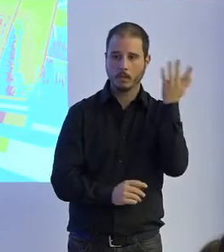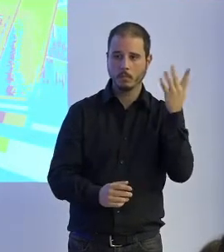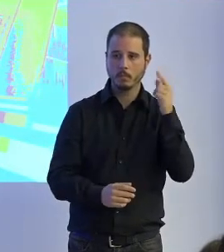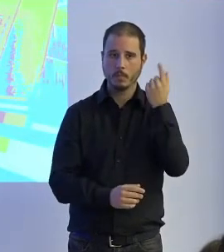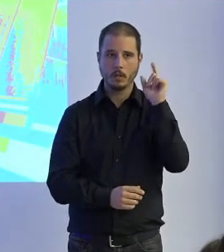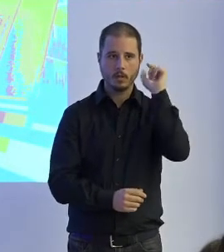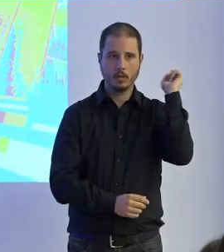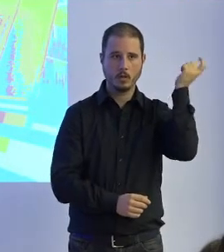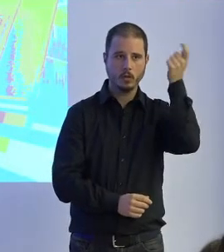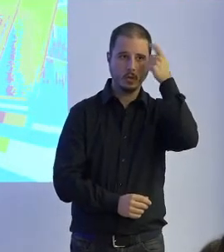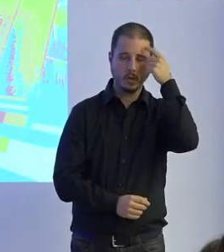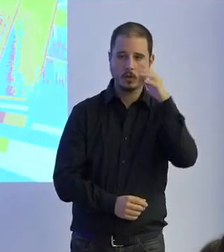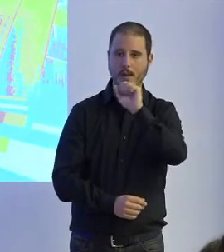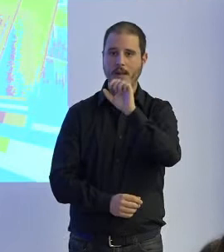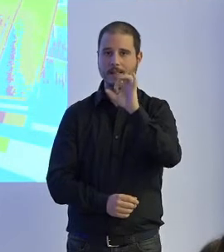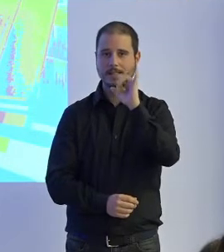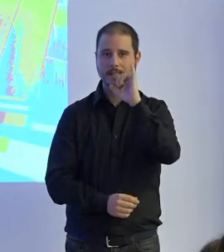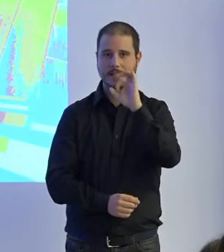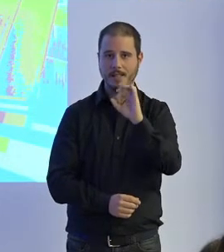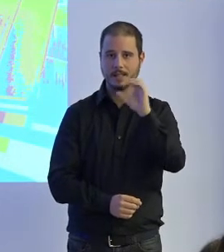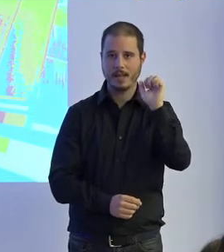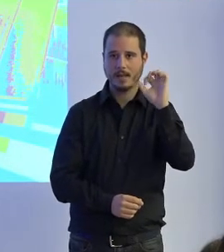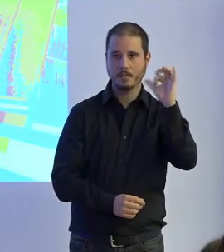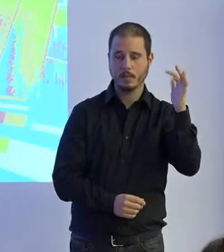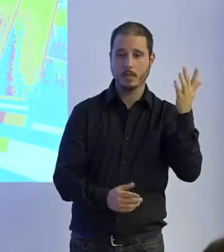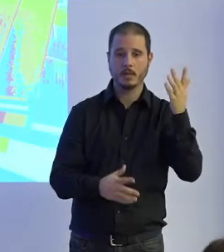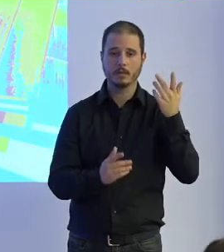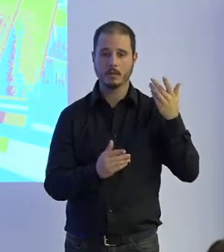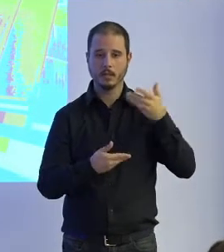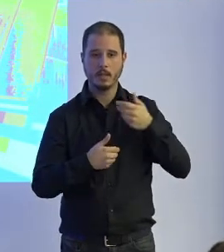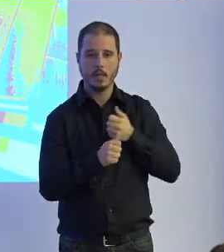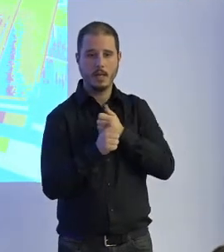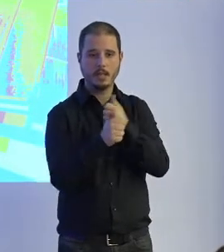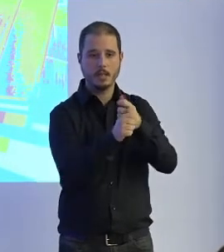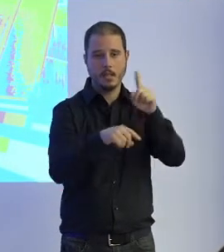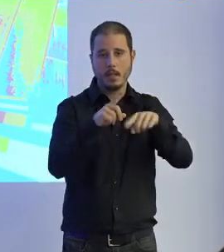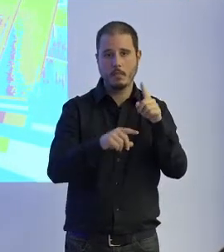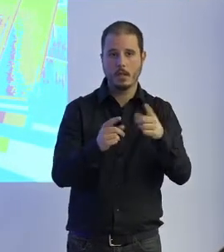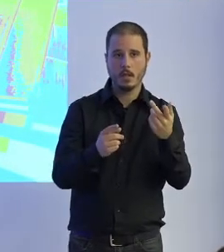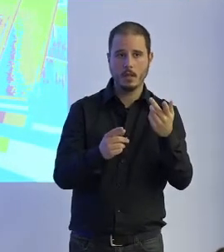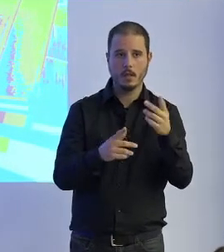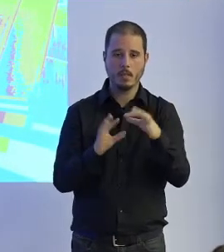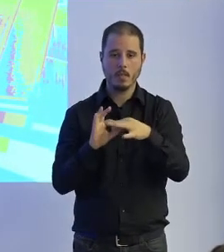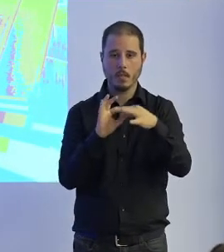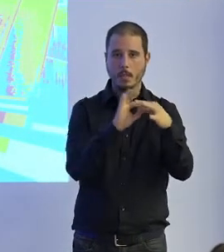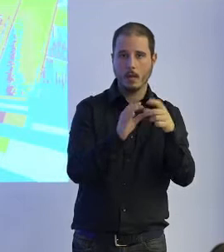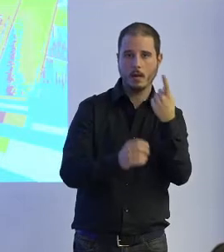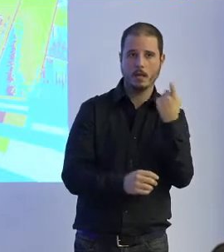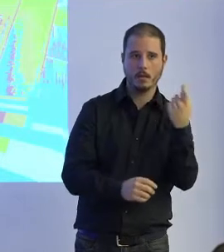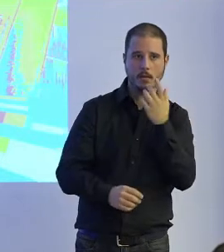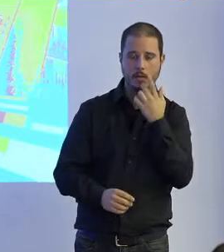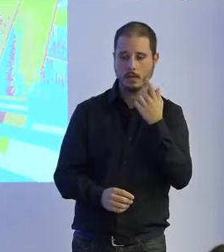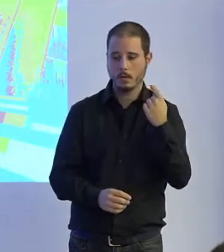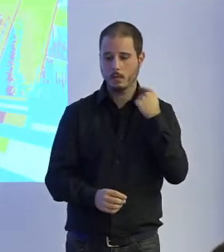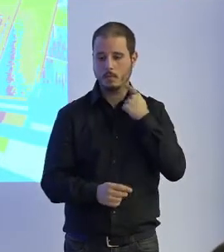paradigma que se llama Assist as Need que es asistir en función de la necesidad una persona que ha perdido el control si puede ejecutar un movimiento o sea a